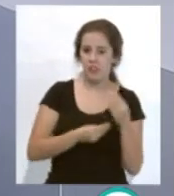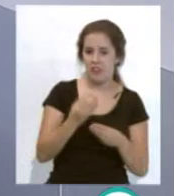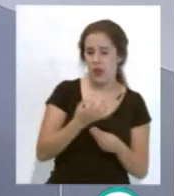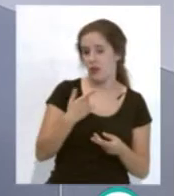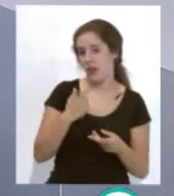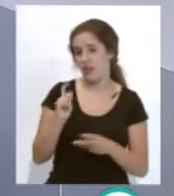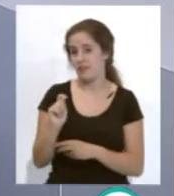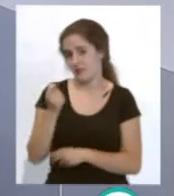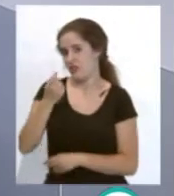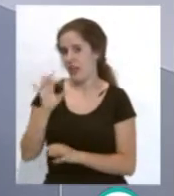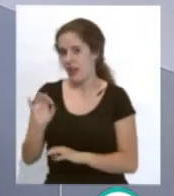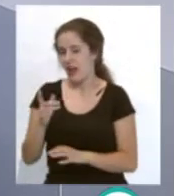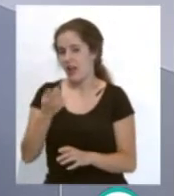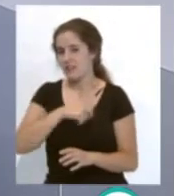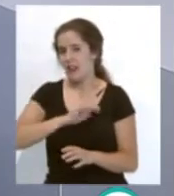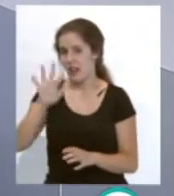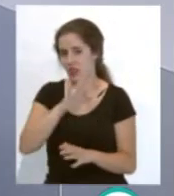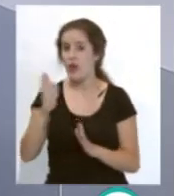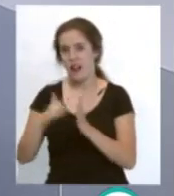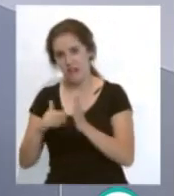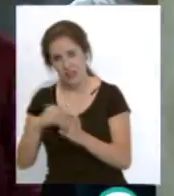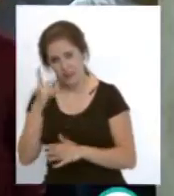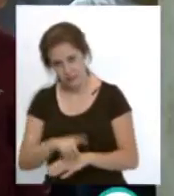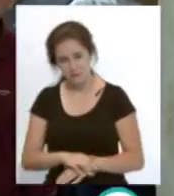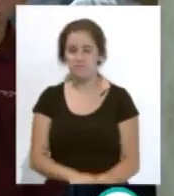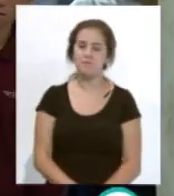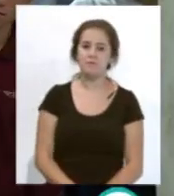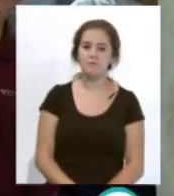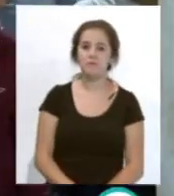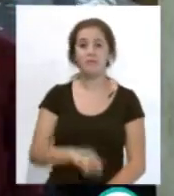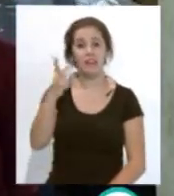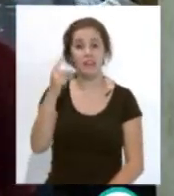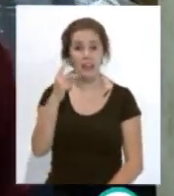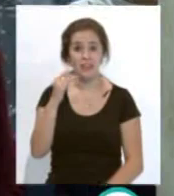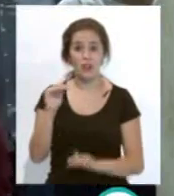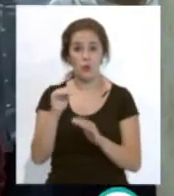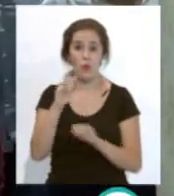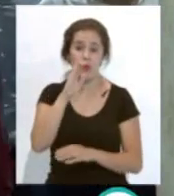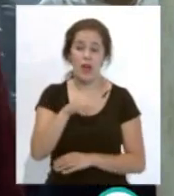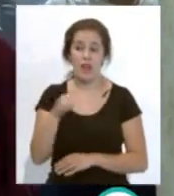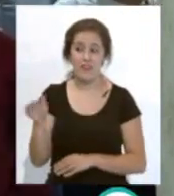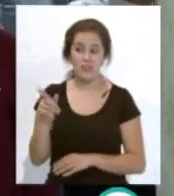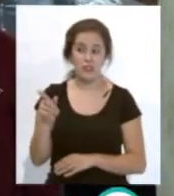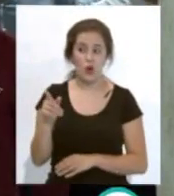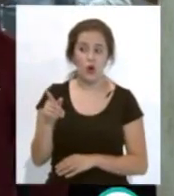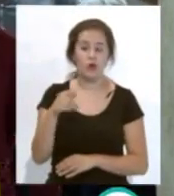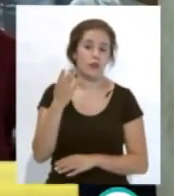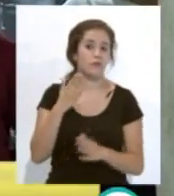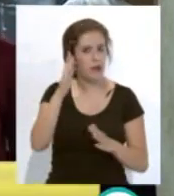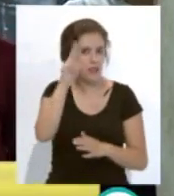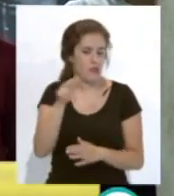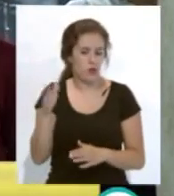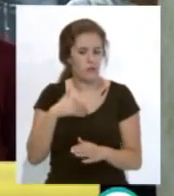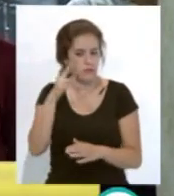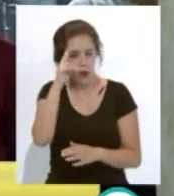Vallejo ahora esté en la selección y en el Valencia. La segunda división que es donde milita el Cádiz, una división que no respeta a